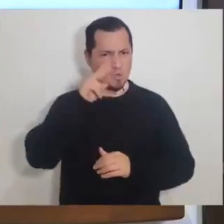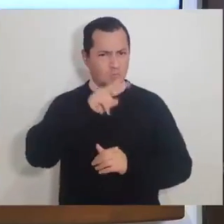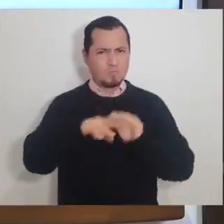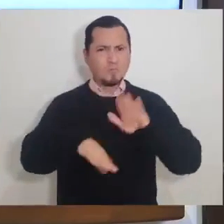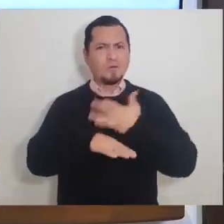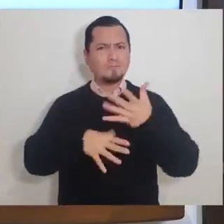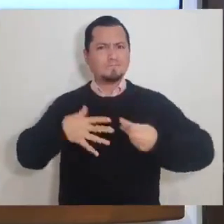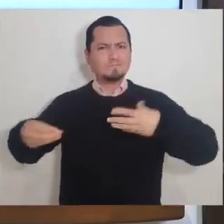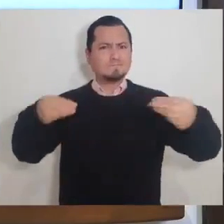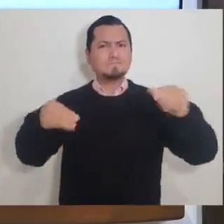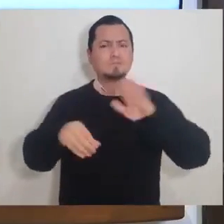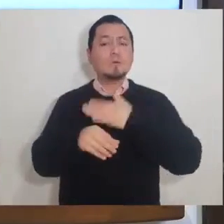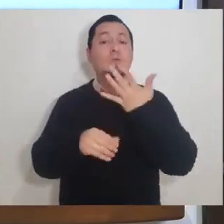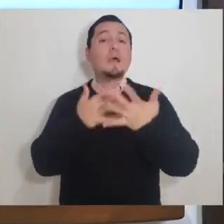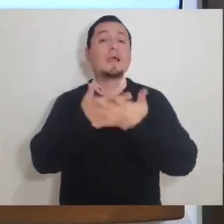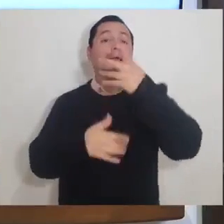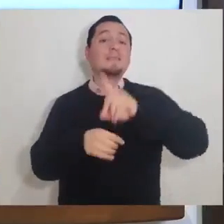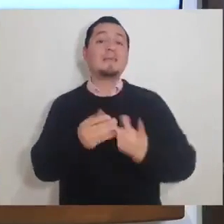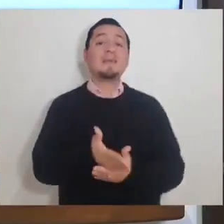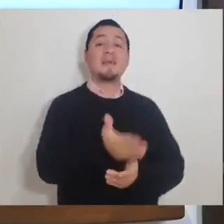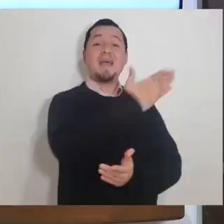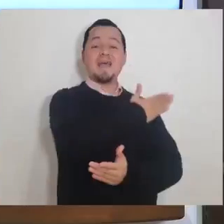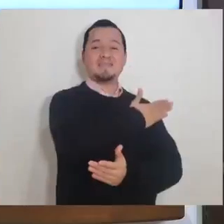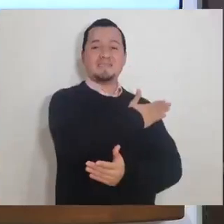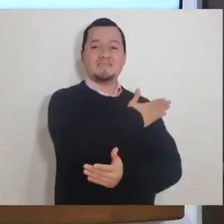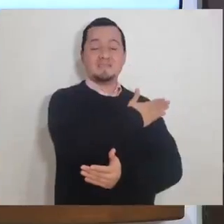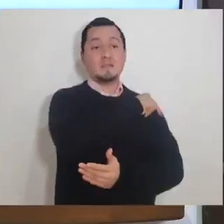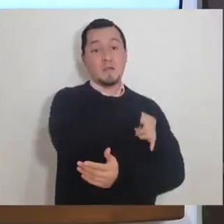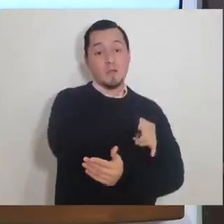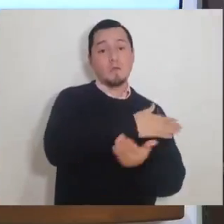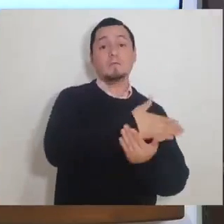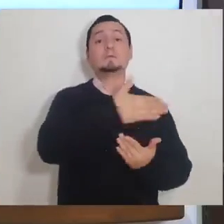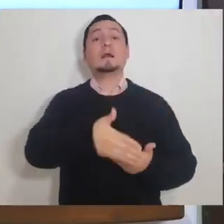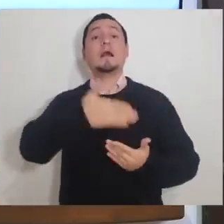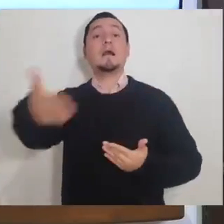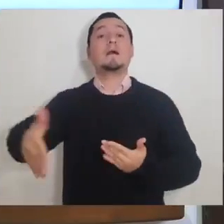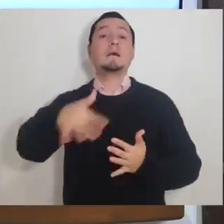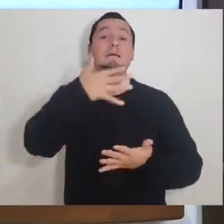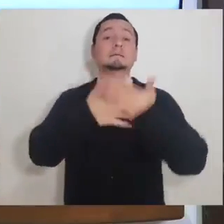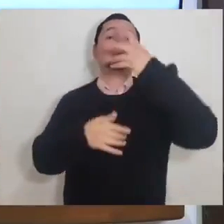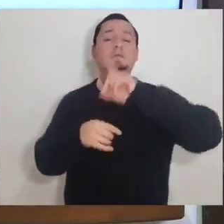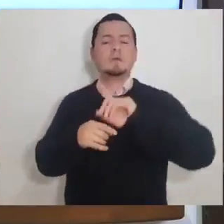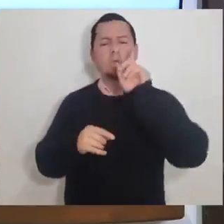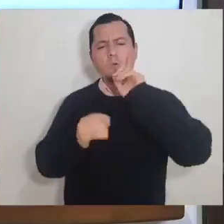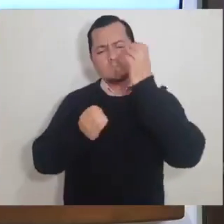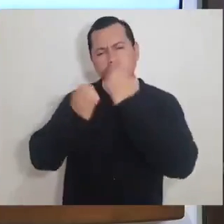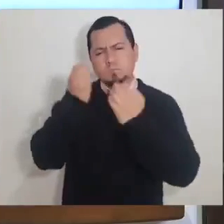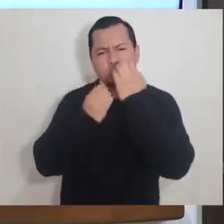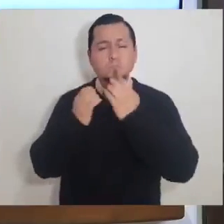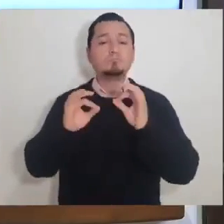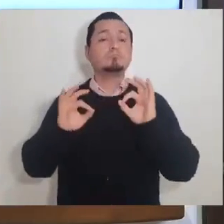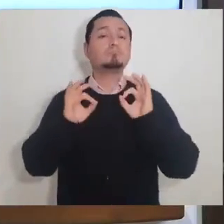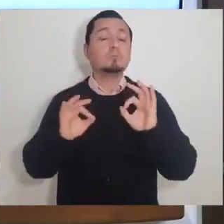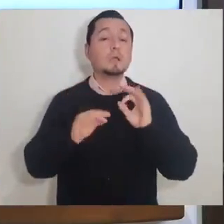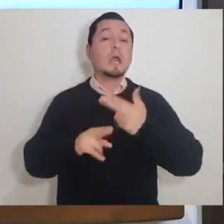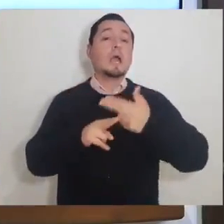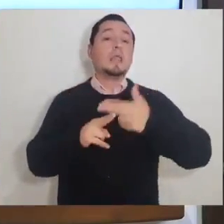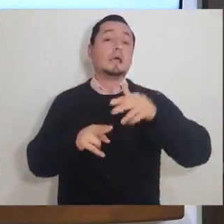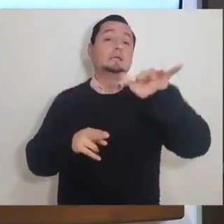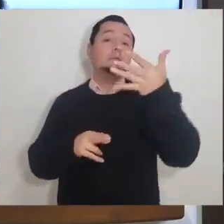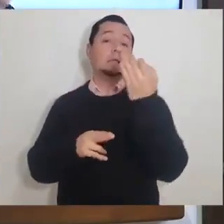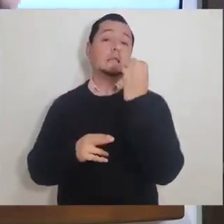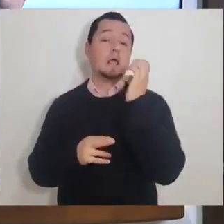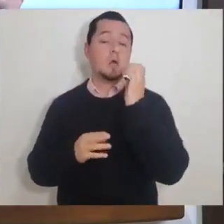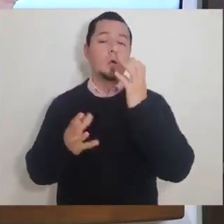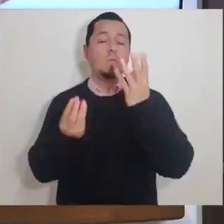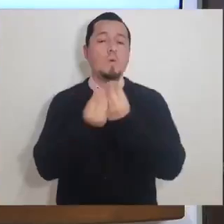vemos, los casos que hoy aparecen, se pudieron generar hace 15 días y eso es lo que tenemos que entender para también estar claros de que